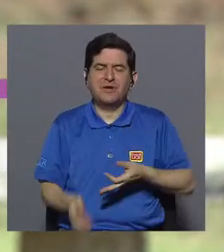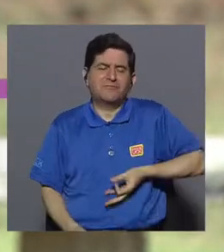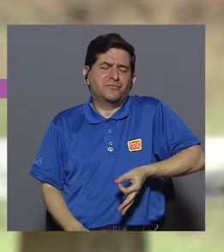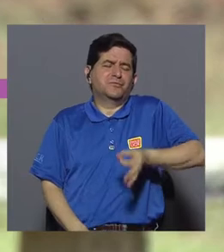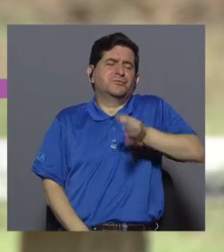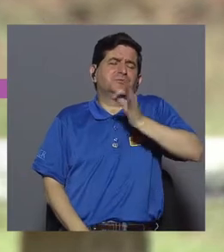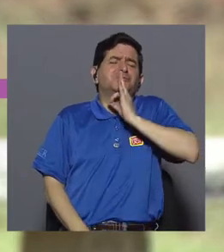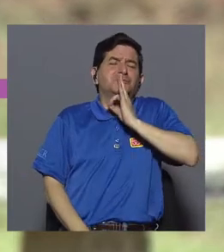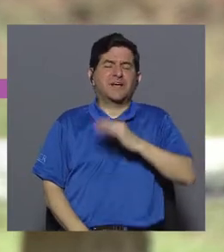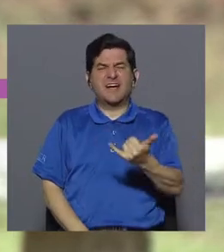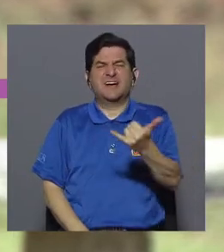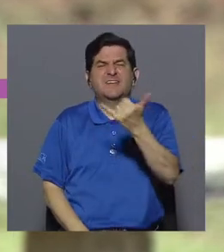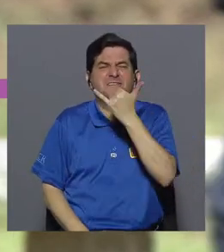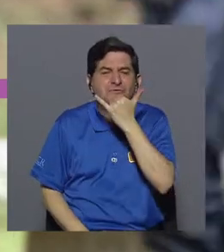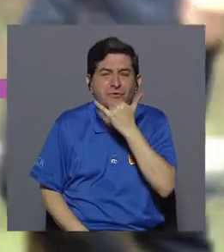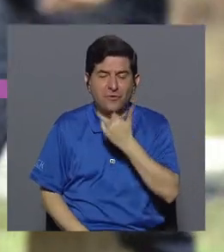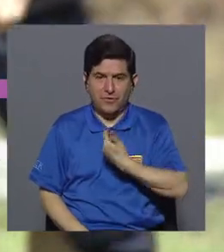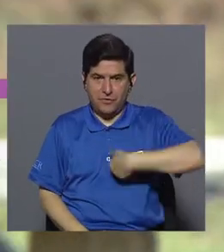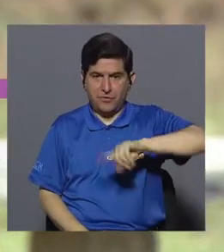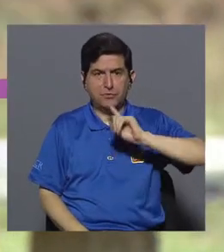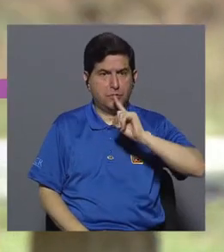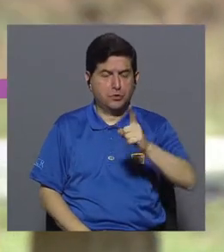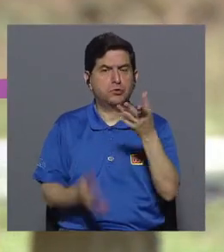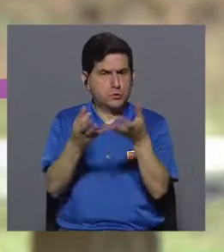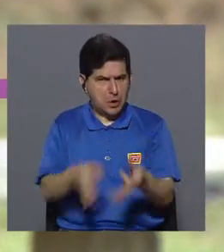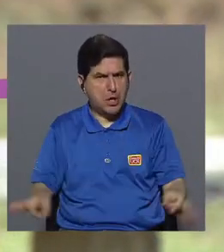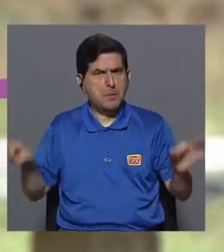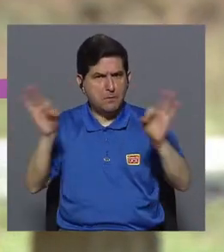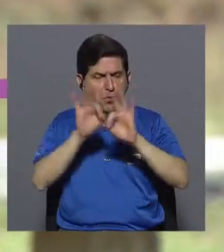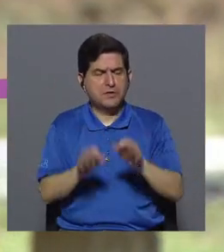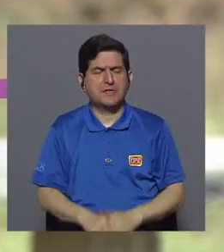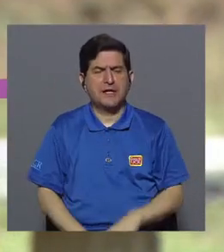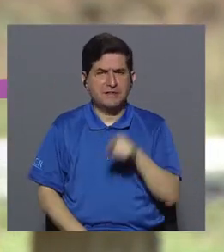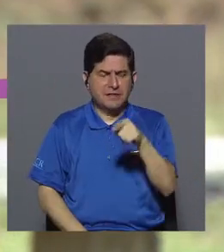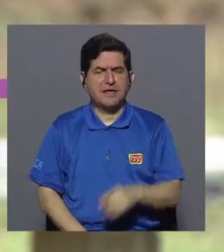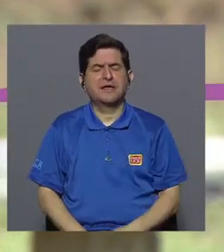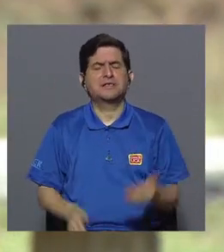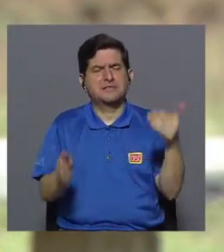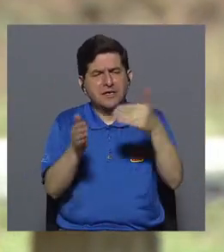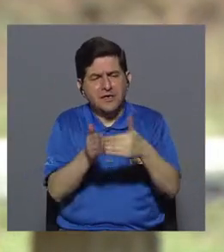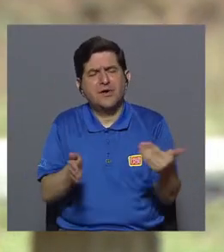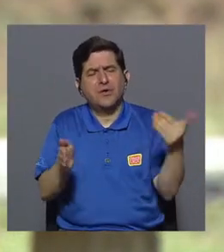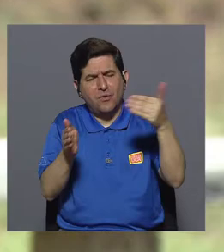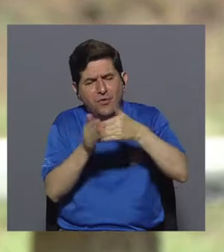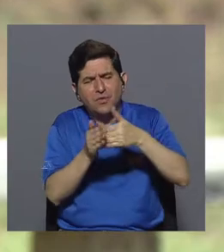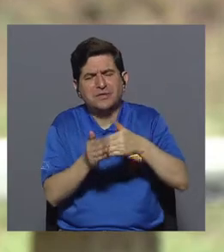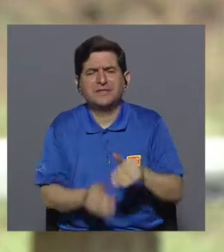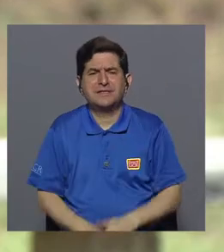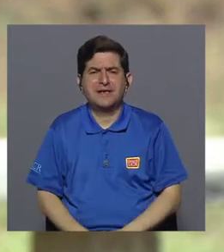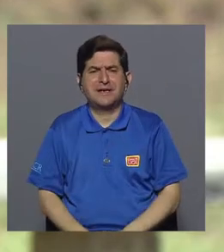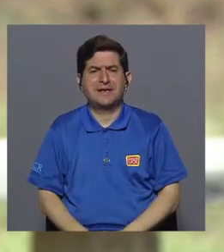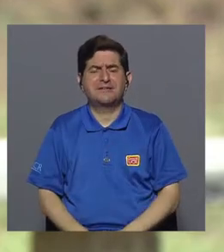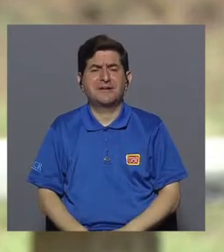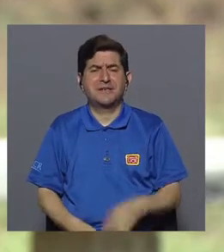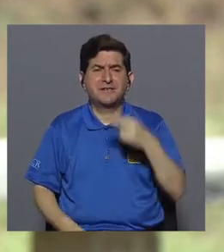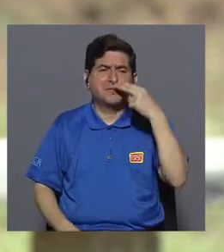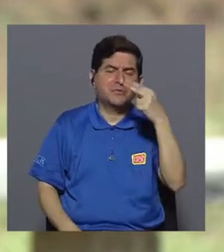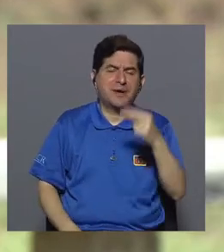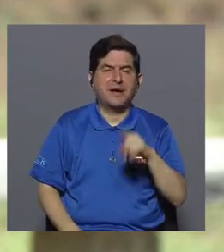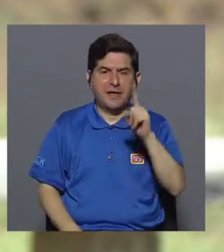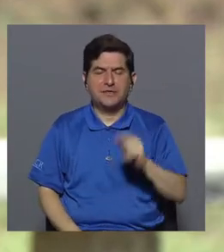como una frustración, como un fallo más. Nosotros siempre les decimos que es importante ver la recaída como un impulso más para dejar de